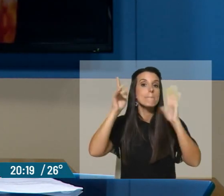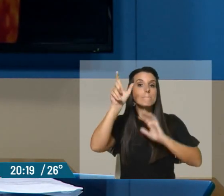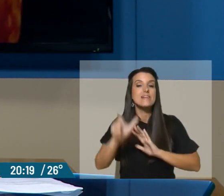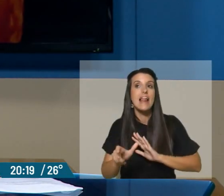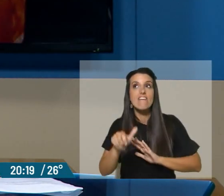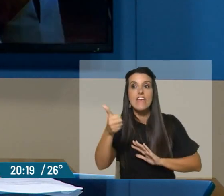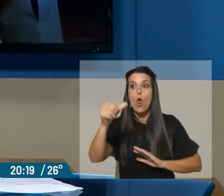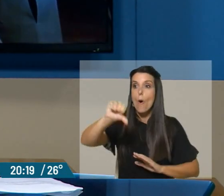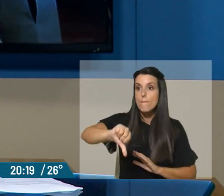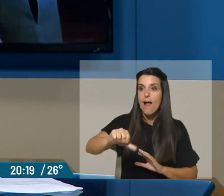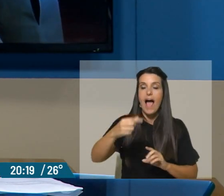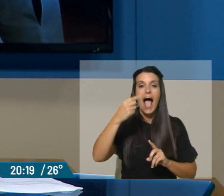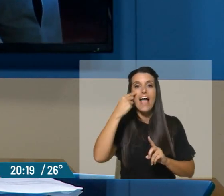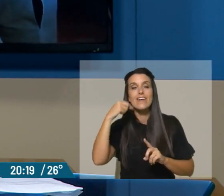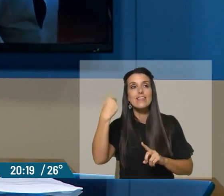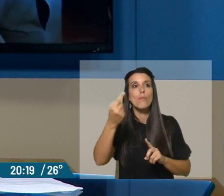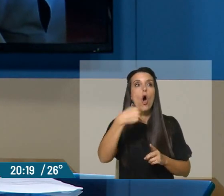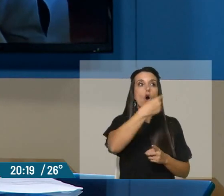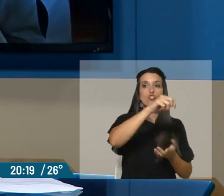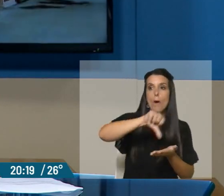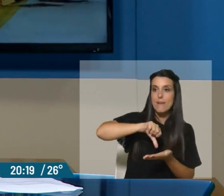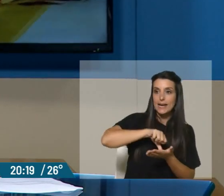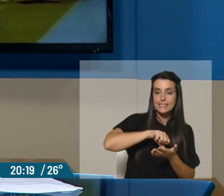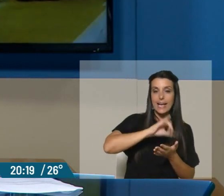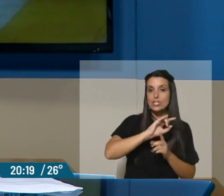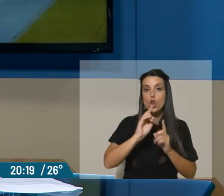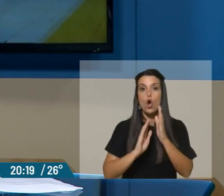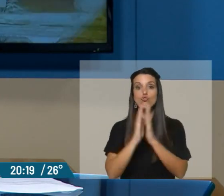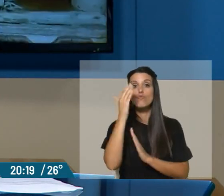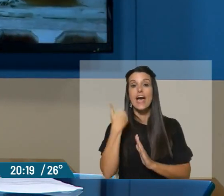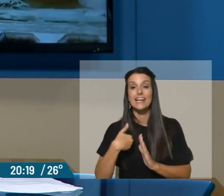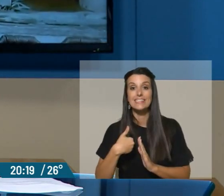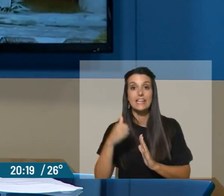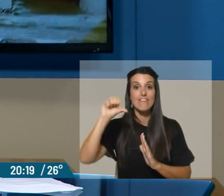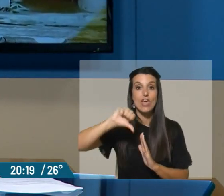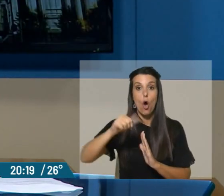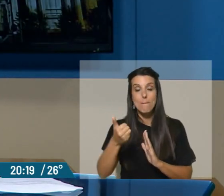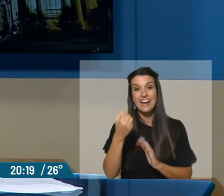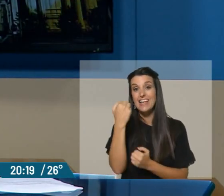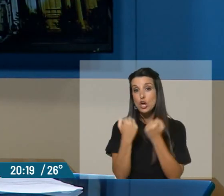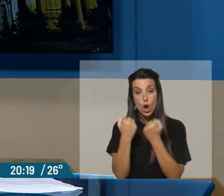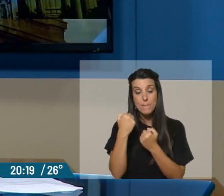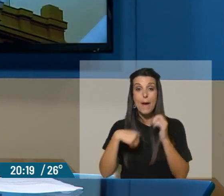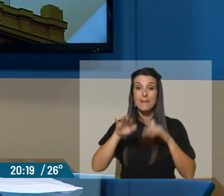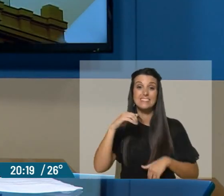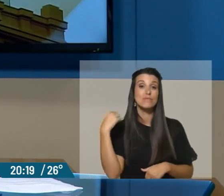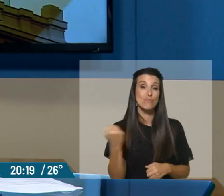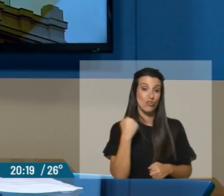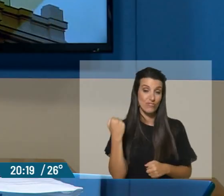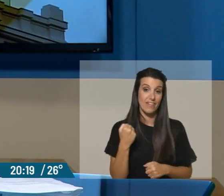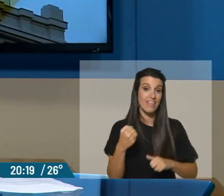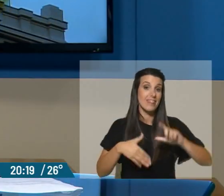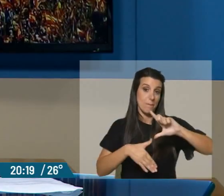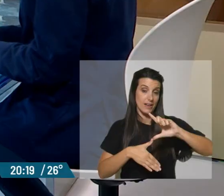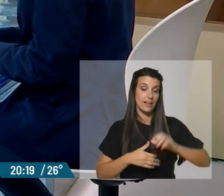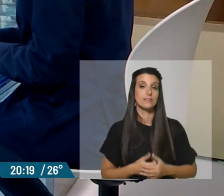para saber qué influencia podrá tener la recuperación o no de Argentina, que es una de las economías más importantes y más trascendentes de la